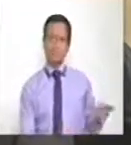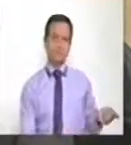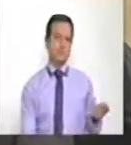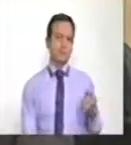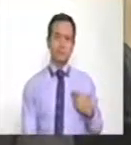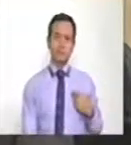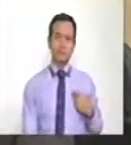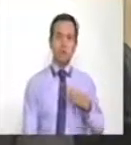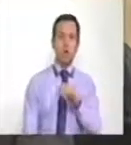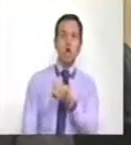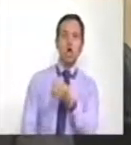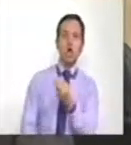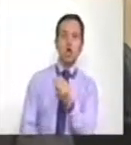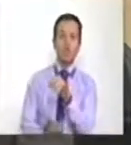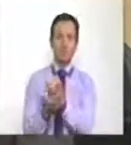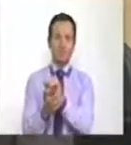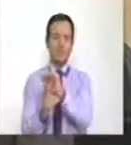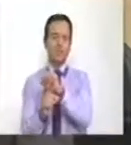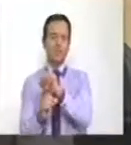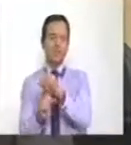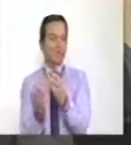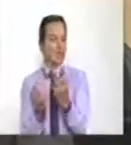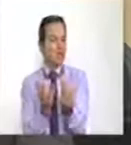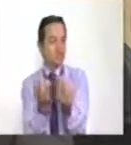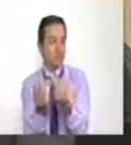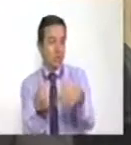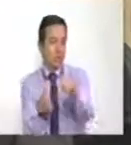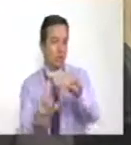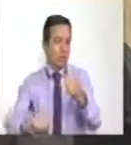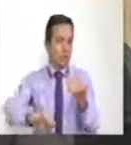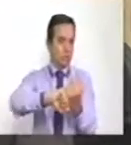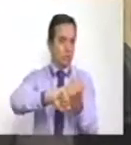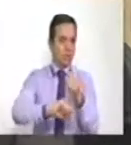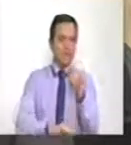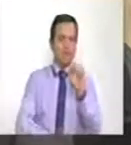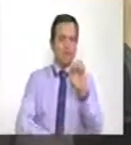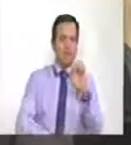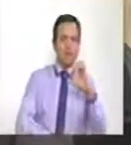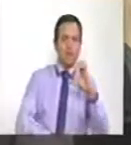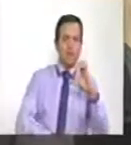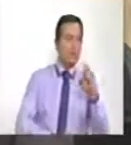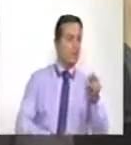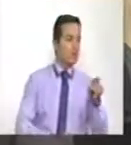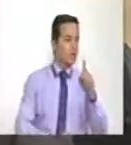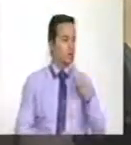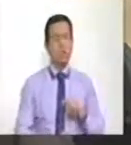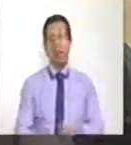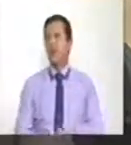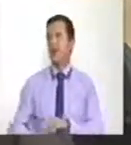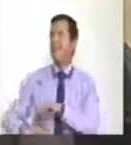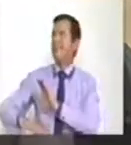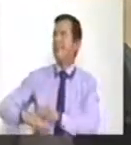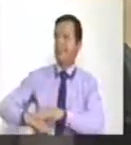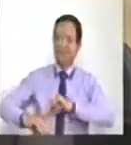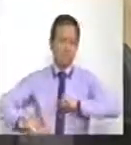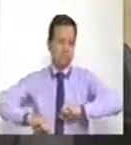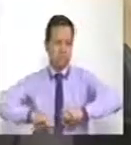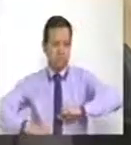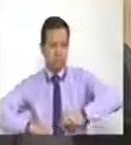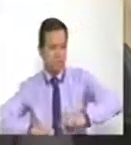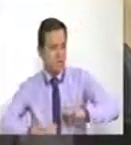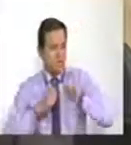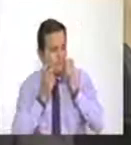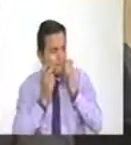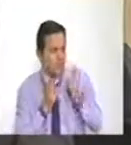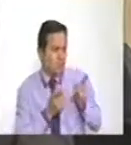afines a la FARC, hoy están en una gestión humanitaria en favor